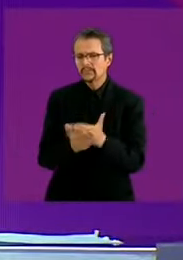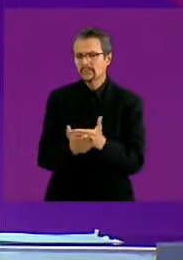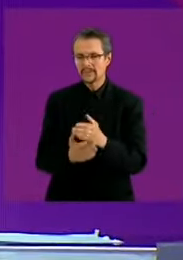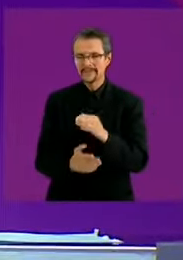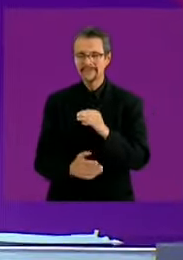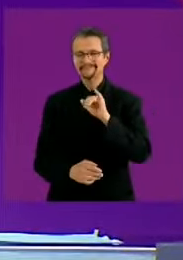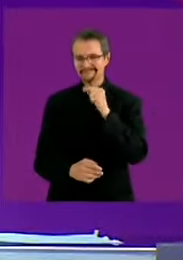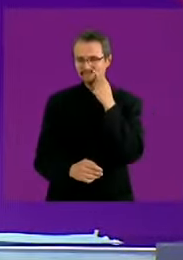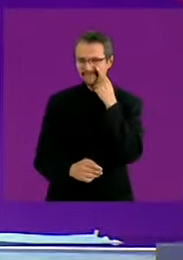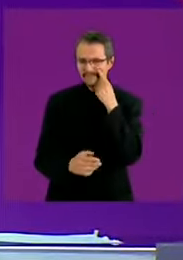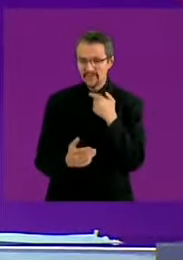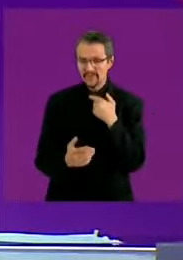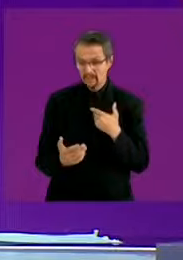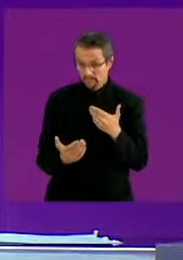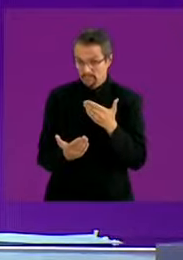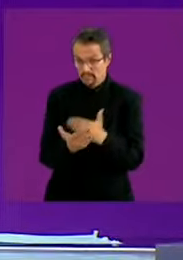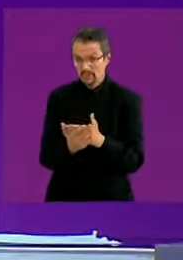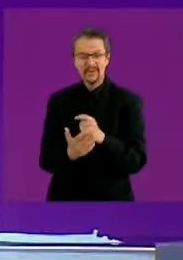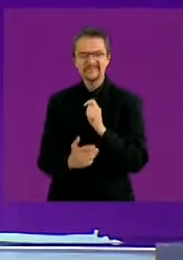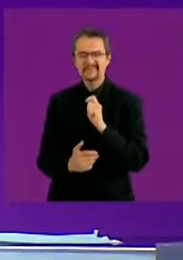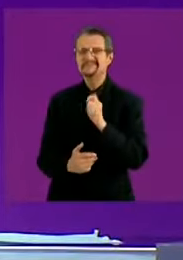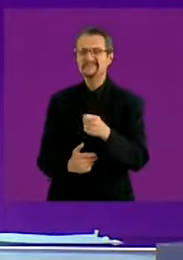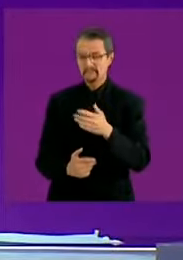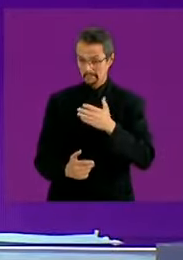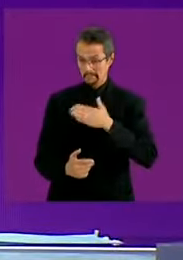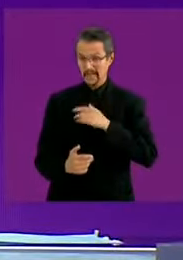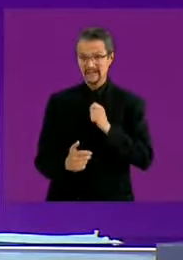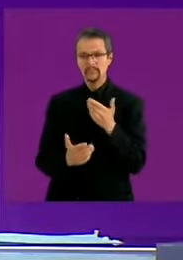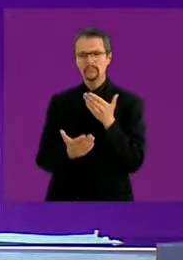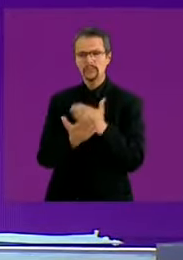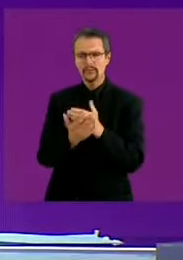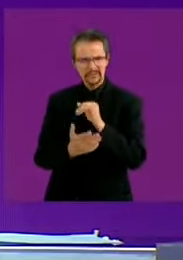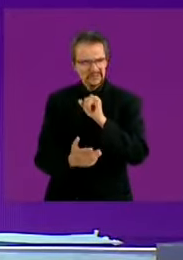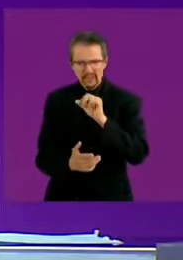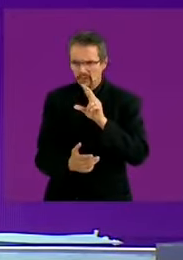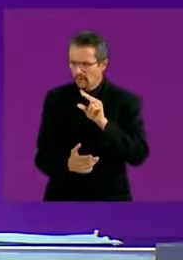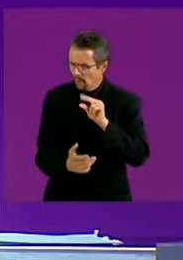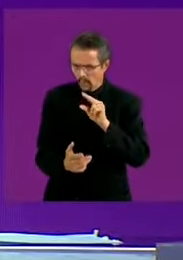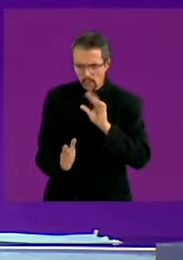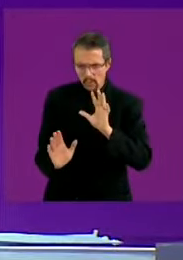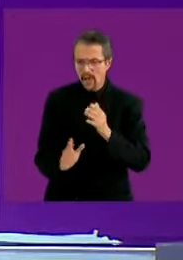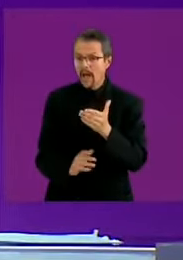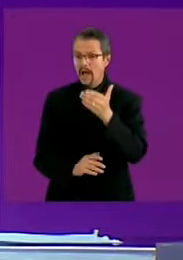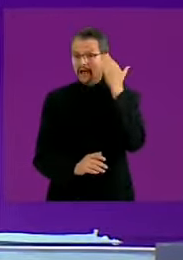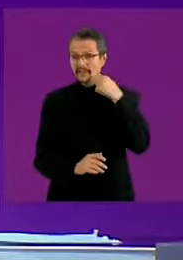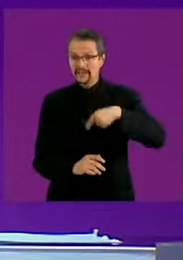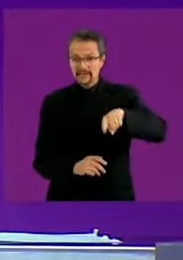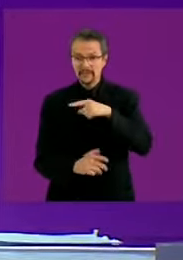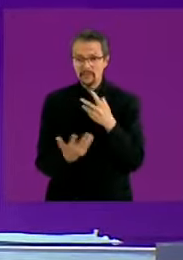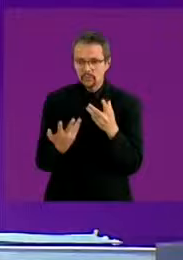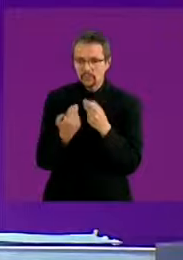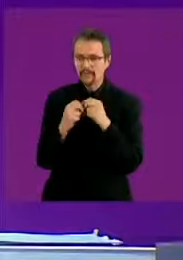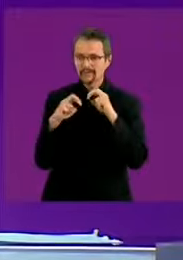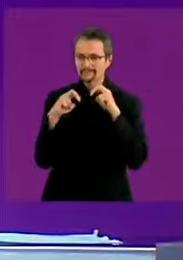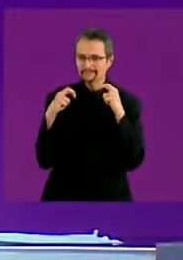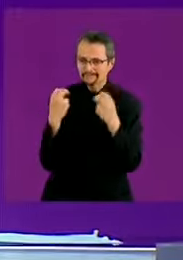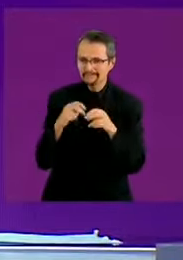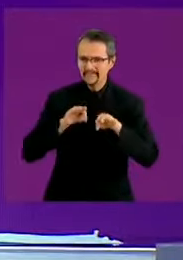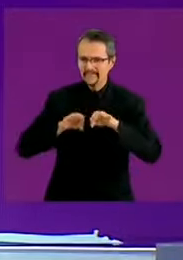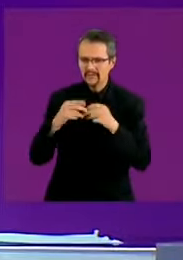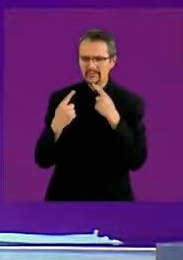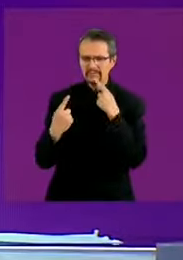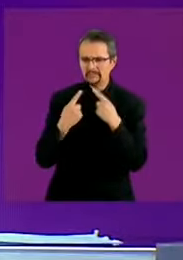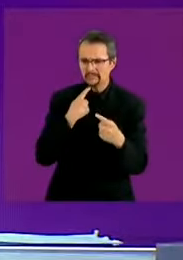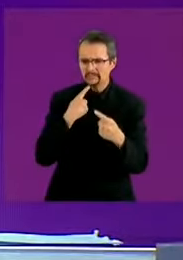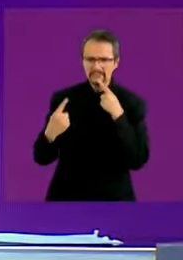planteando no es algo que sea una propuesta mía. Surgió de una mesa de trabajo coordinada por Diálogos